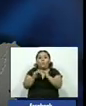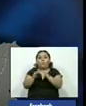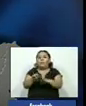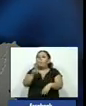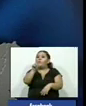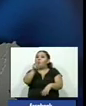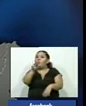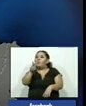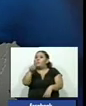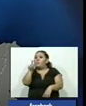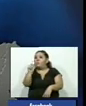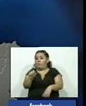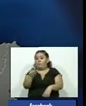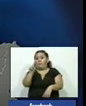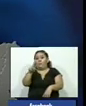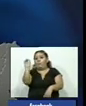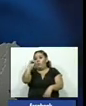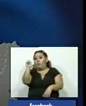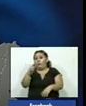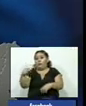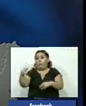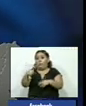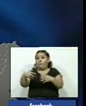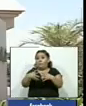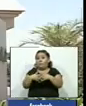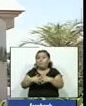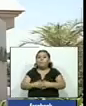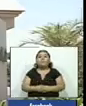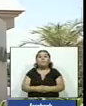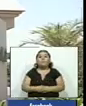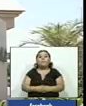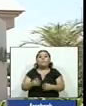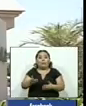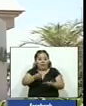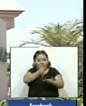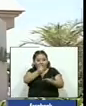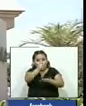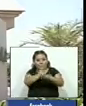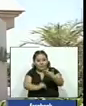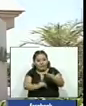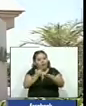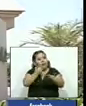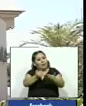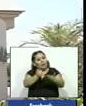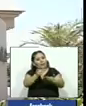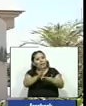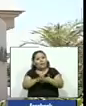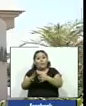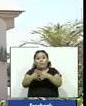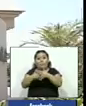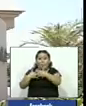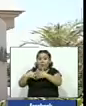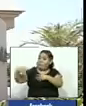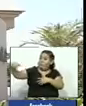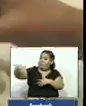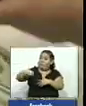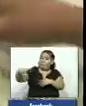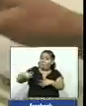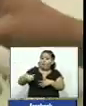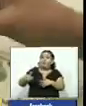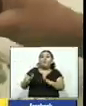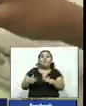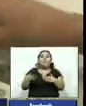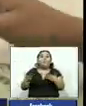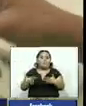12.1% de las remesas totales en el informe también se detalla que las remesas recibidas desde Estados